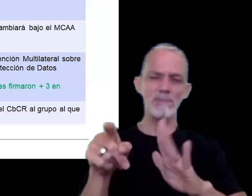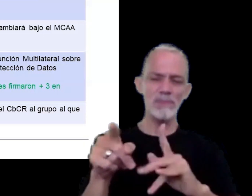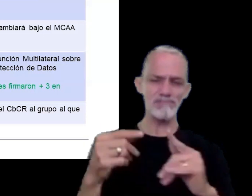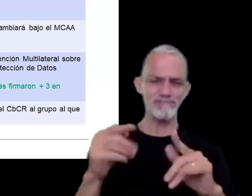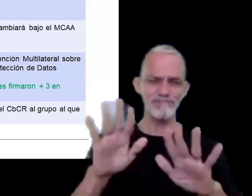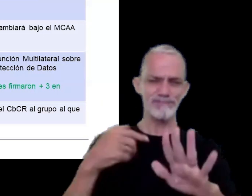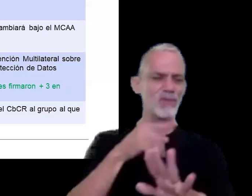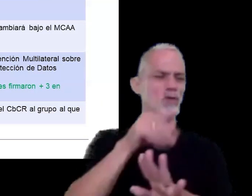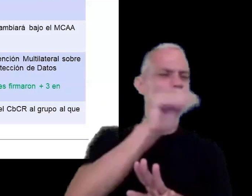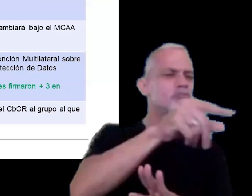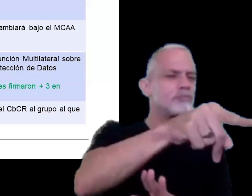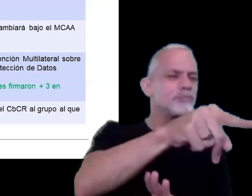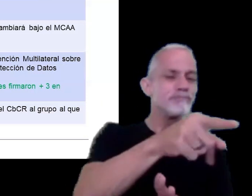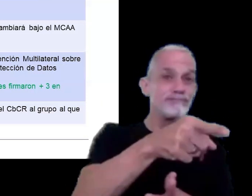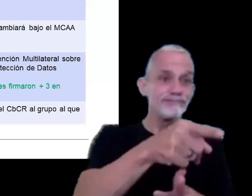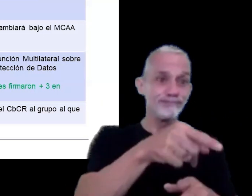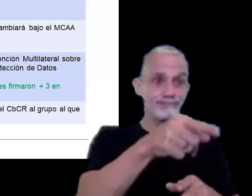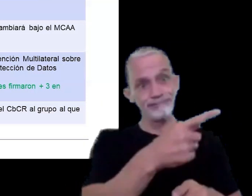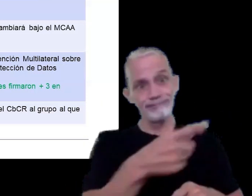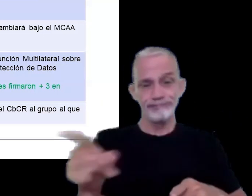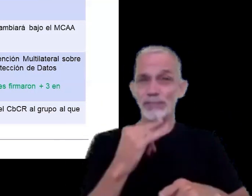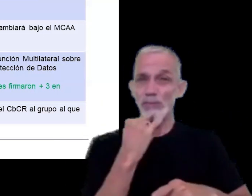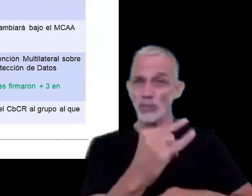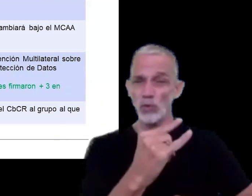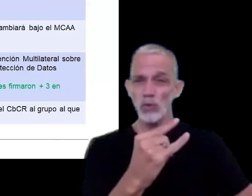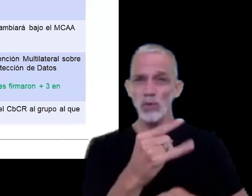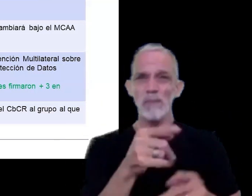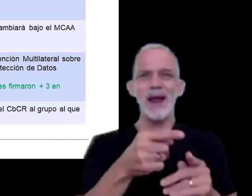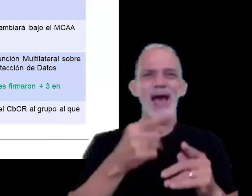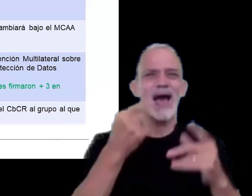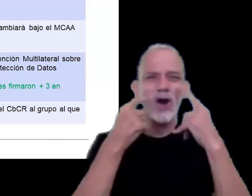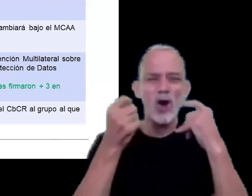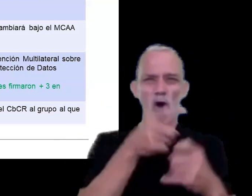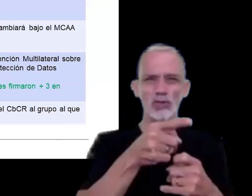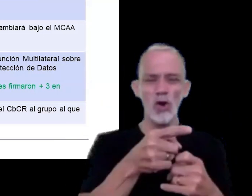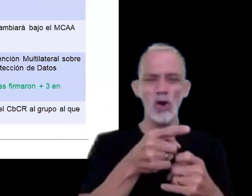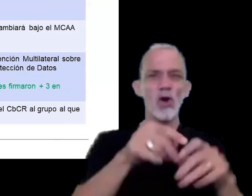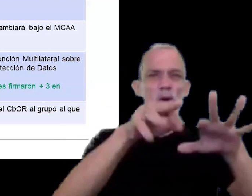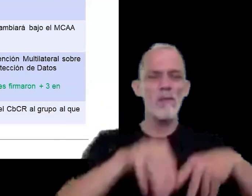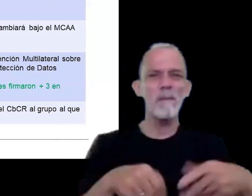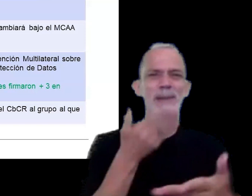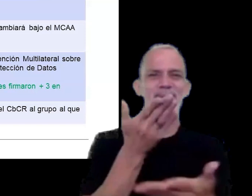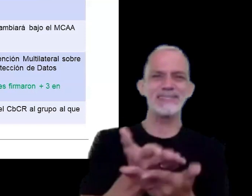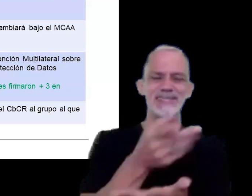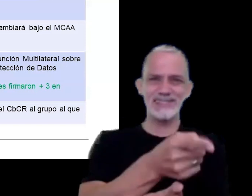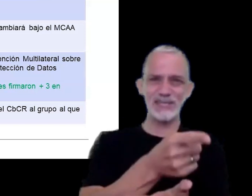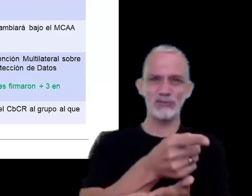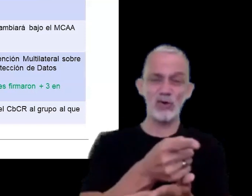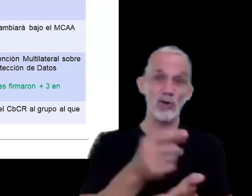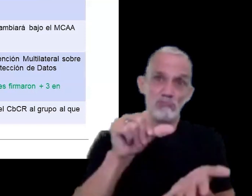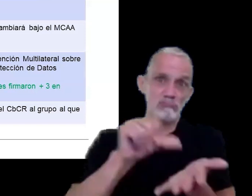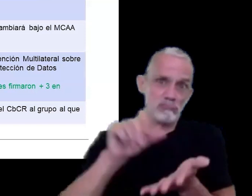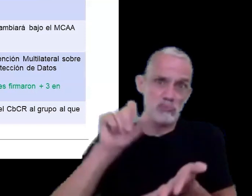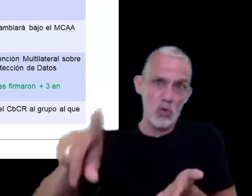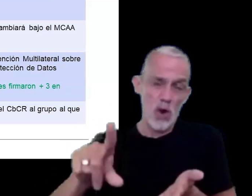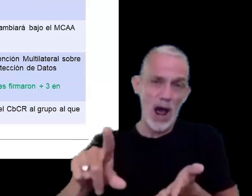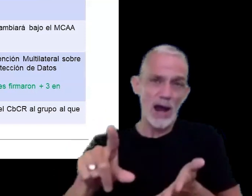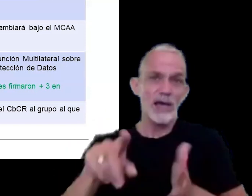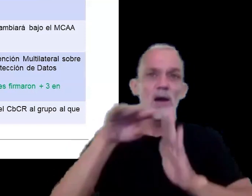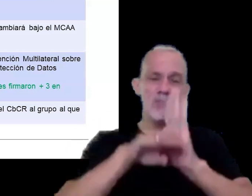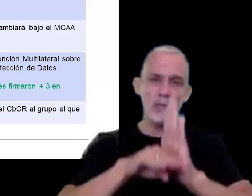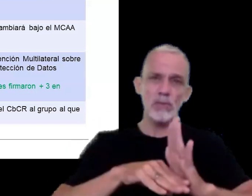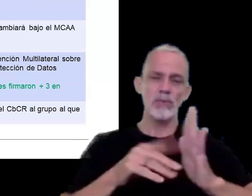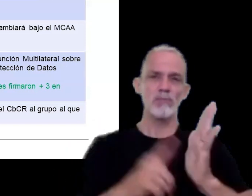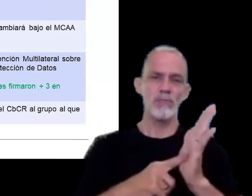matriz sustituta para realizar la presentación en una jurisdicción que cumpla con estos